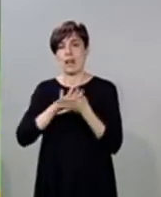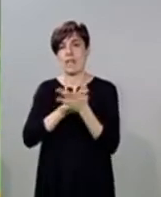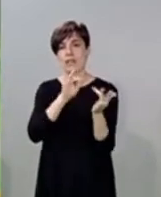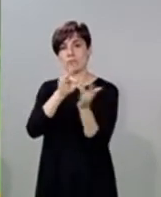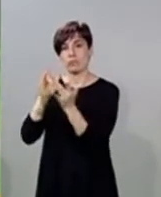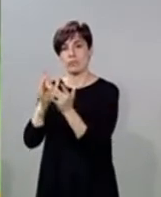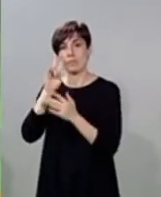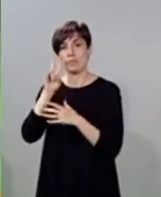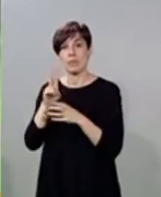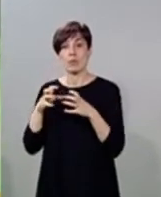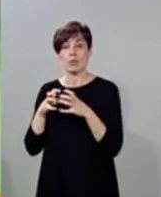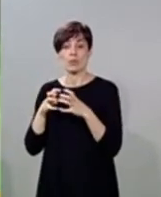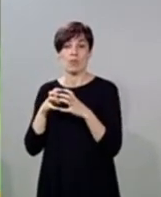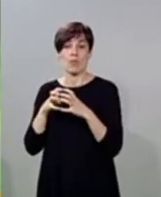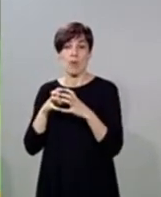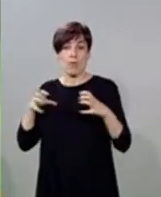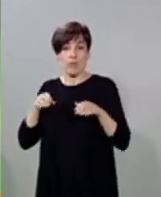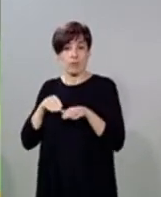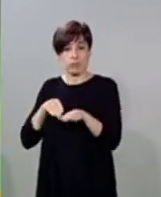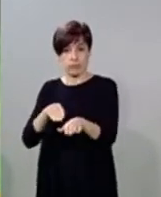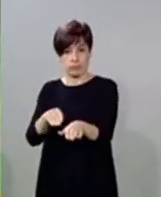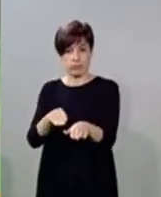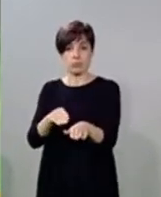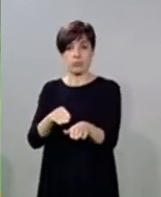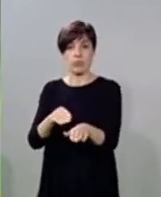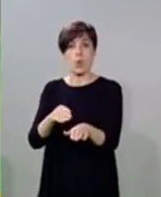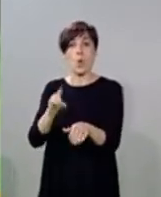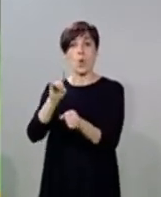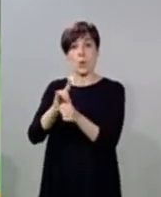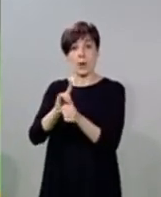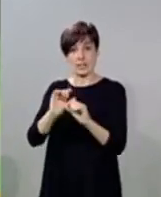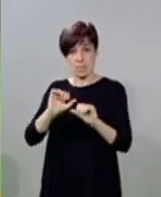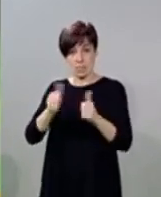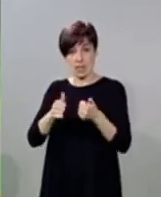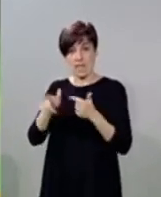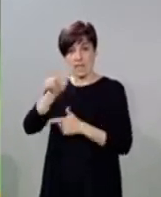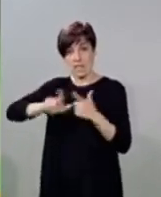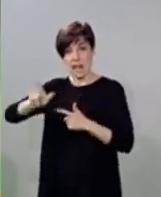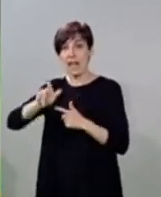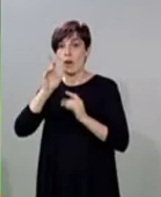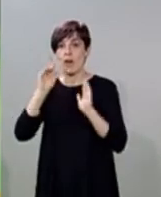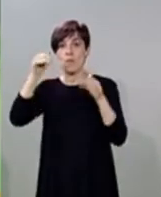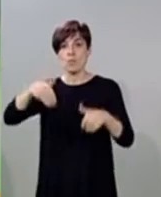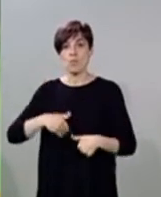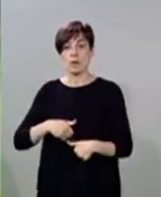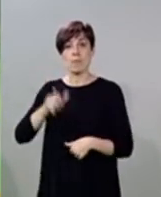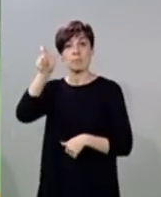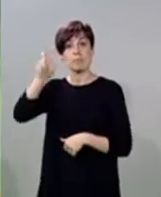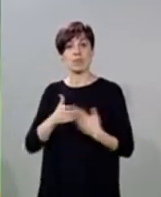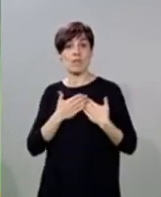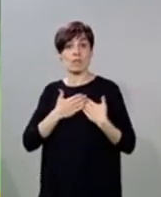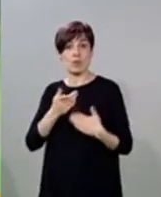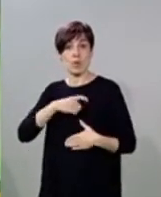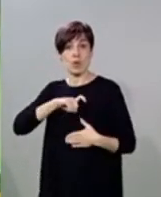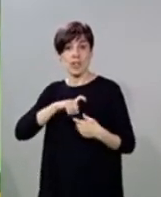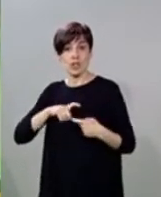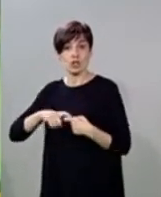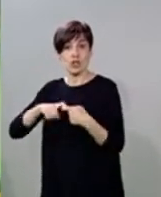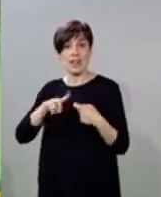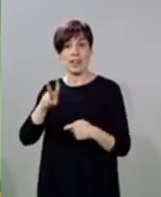ese convoy de ayuda humanitaria el pasado lunes y ahora ya van de vuelta. Hablamos con Víctor Rodríguez, voluntario de la Policía Solidaria. Víctor,